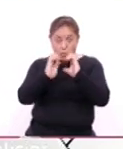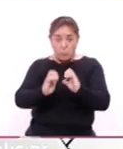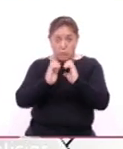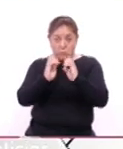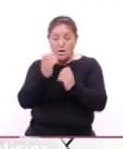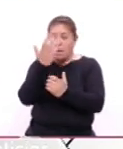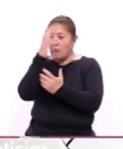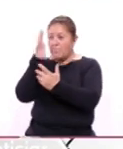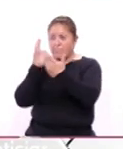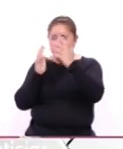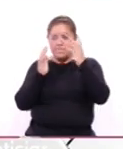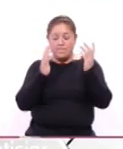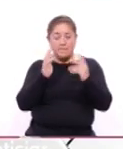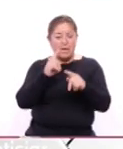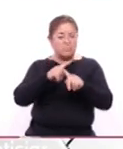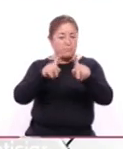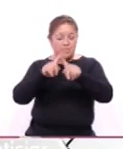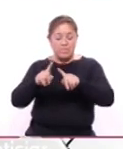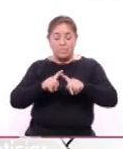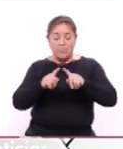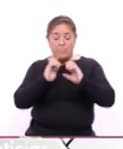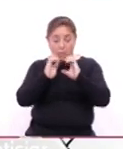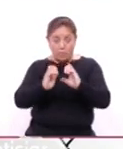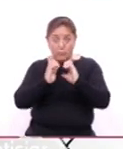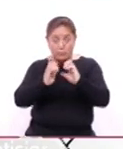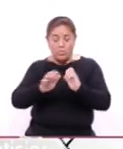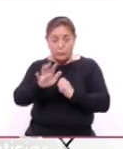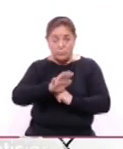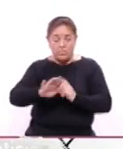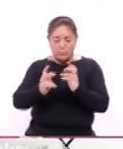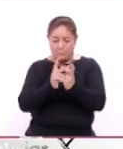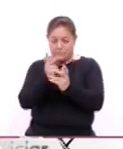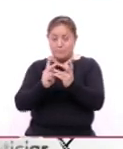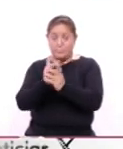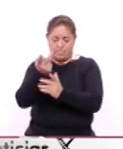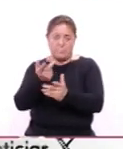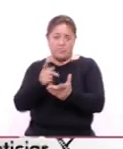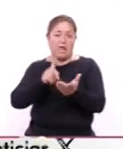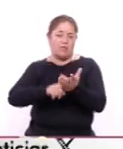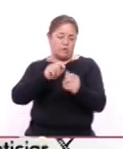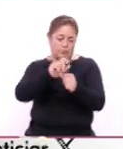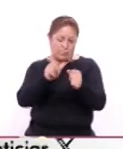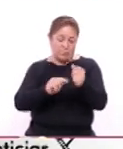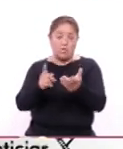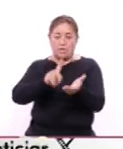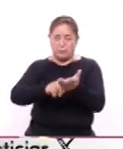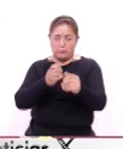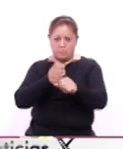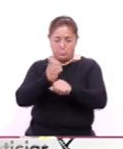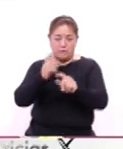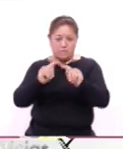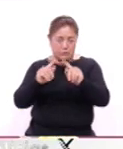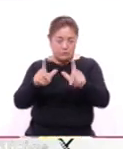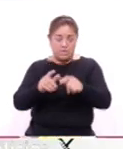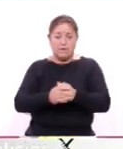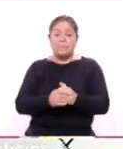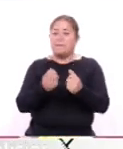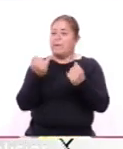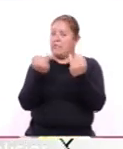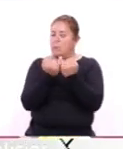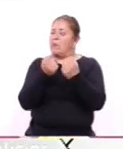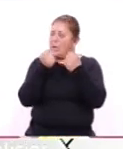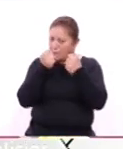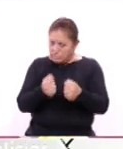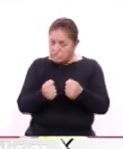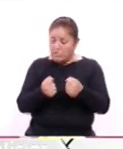de nuestro país y nuestro estado, así como garantizar que esos conocimientos sean propiedad de las